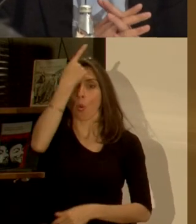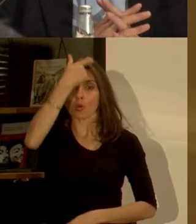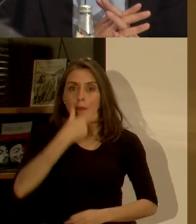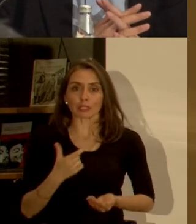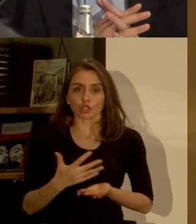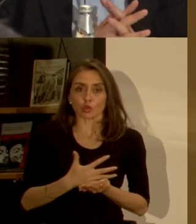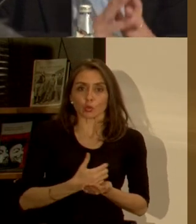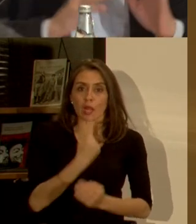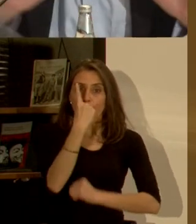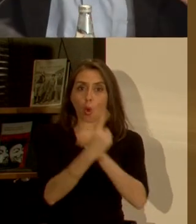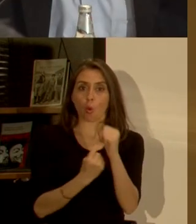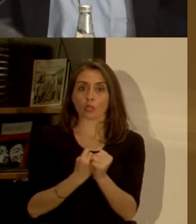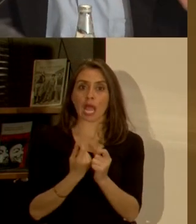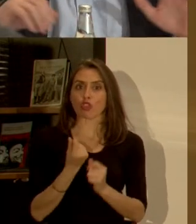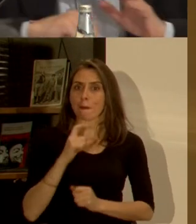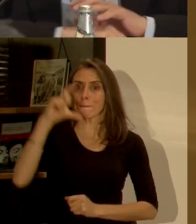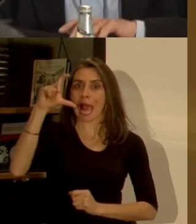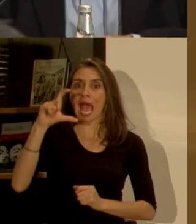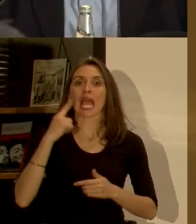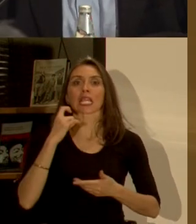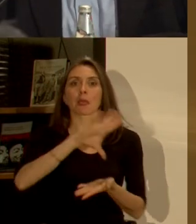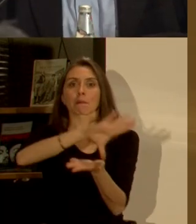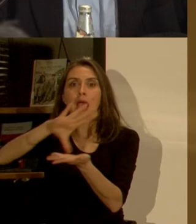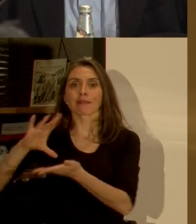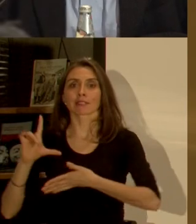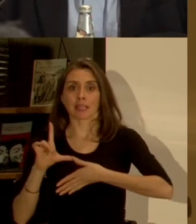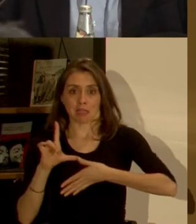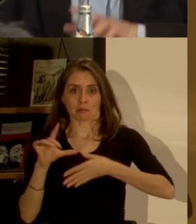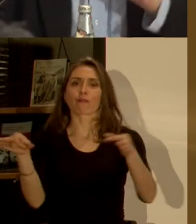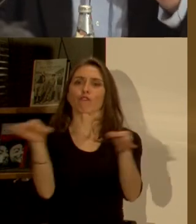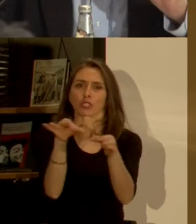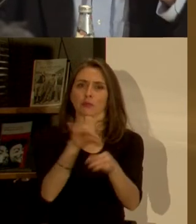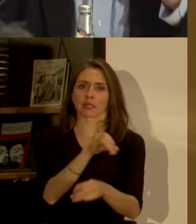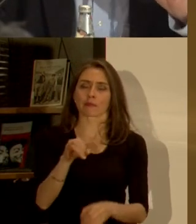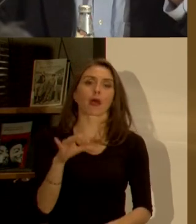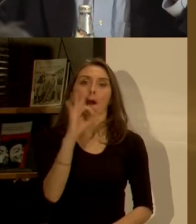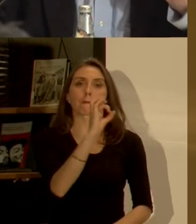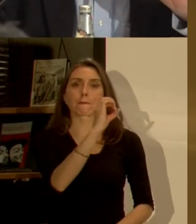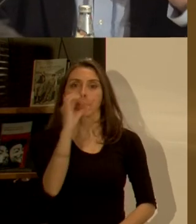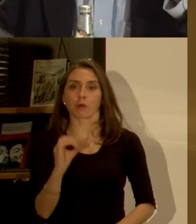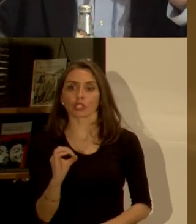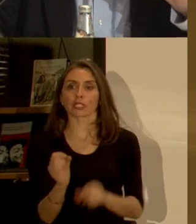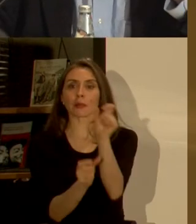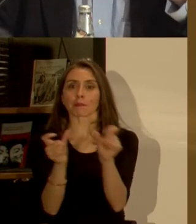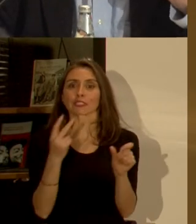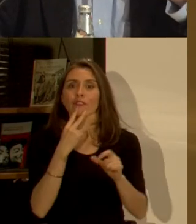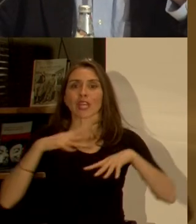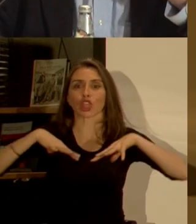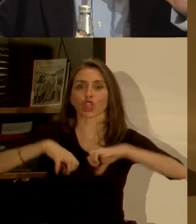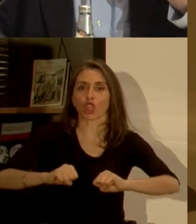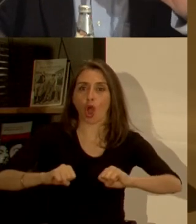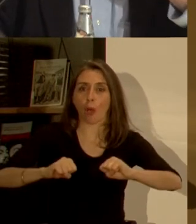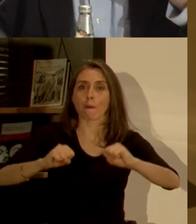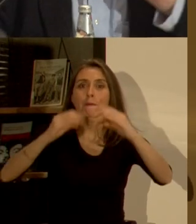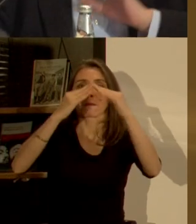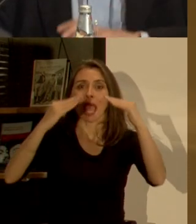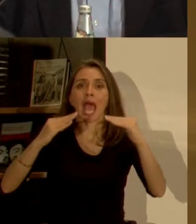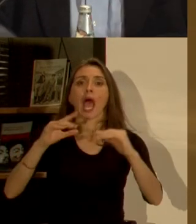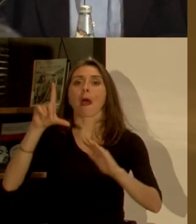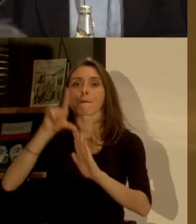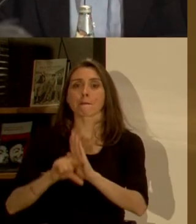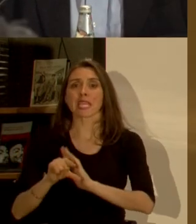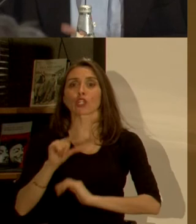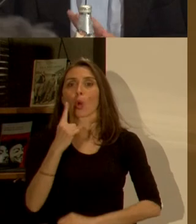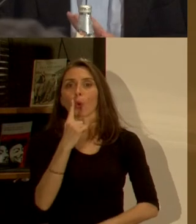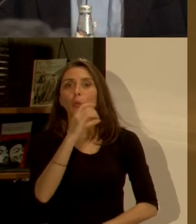más alto en Latinoamérica voy a explicar después los matices que eso tiene tenemos porcentajes de asentamientos informales de tomas de campamentos más bajos menos del